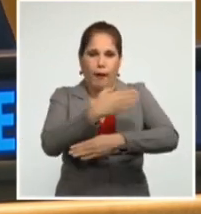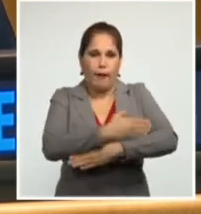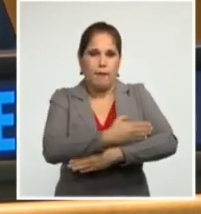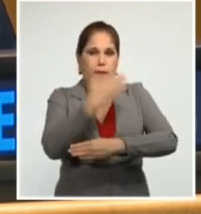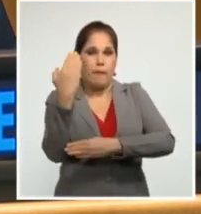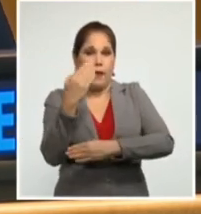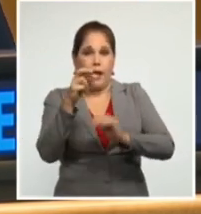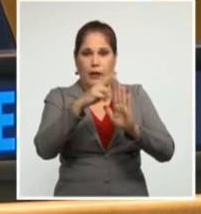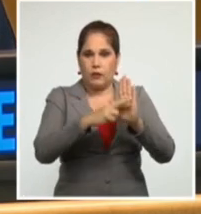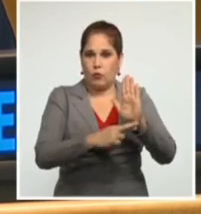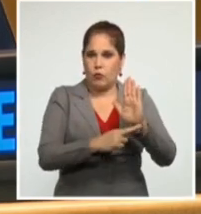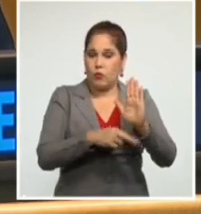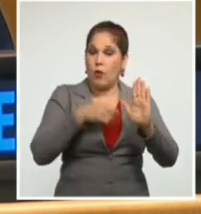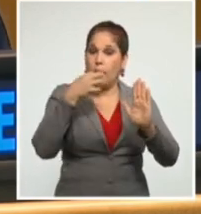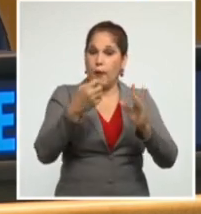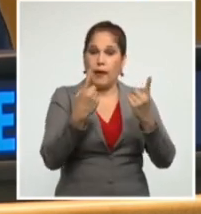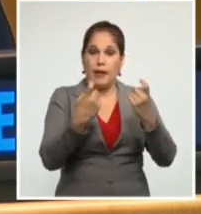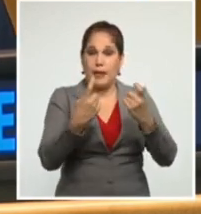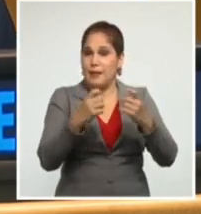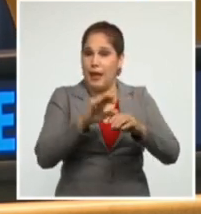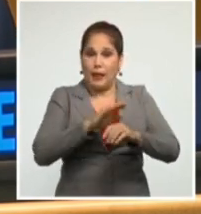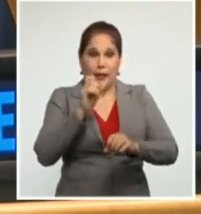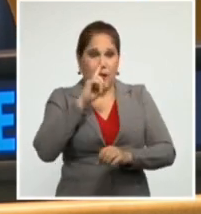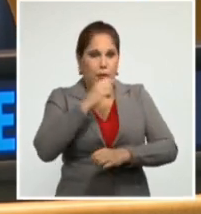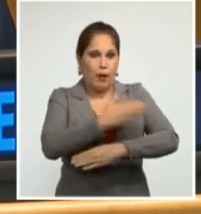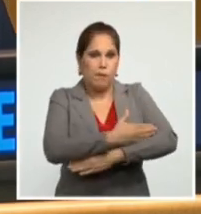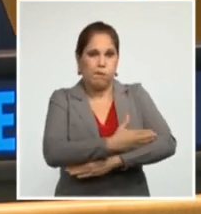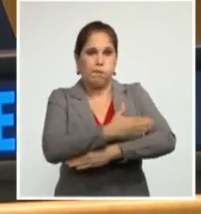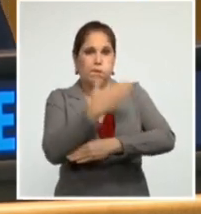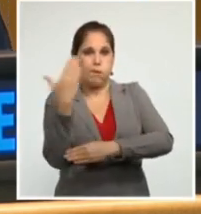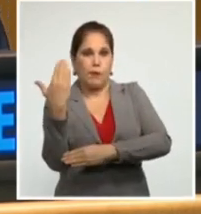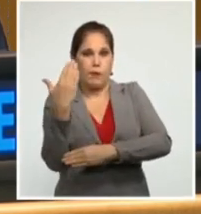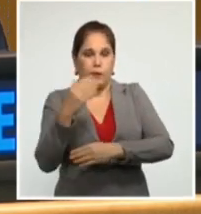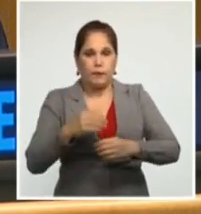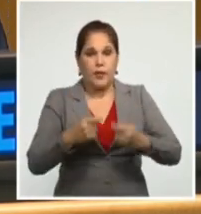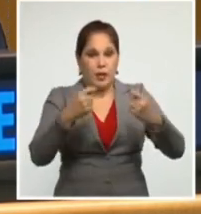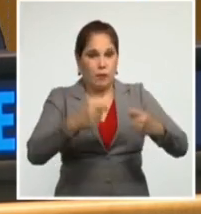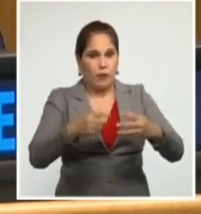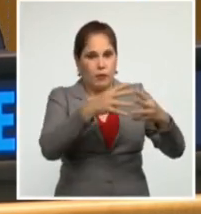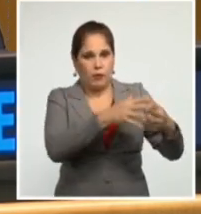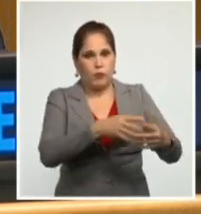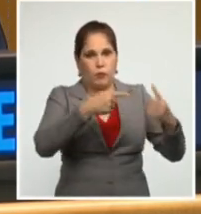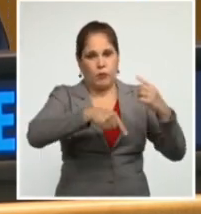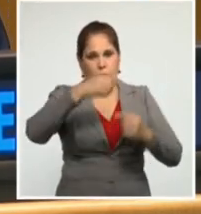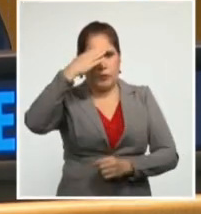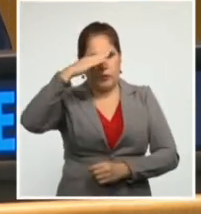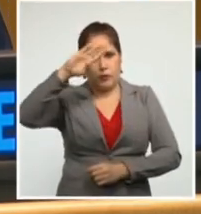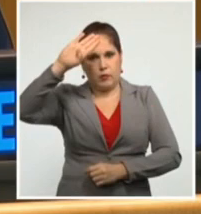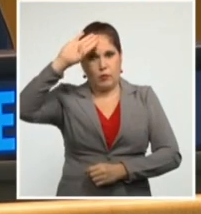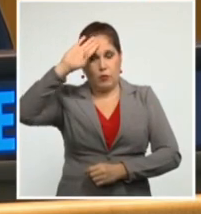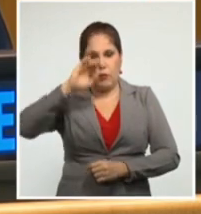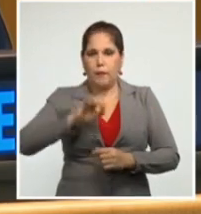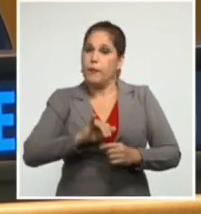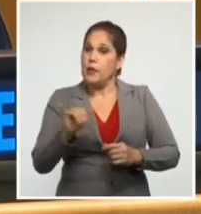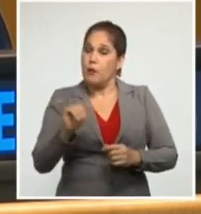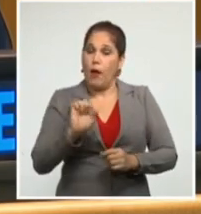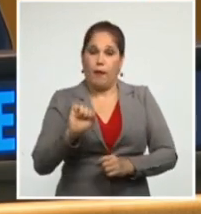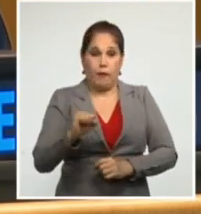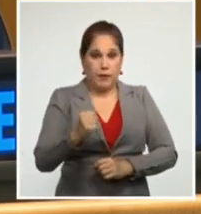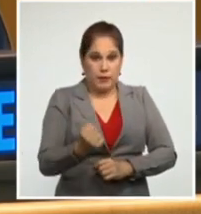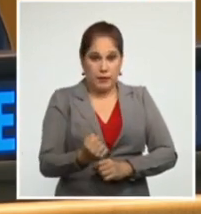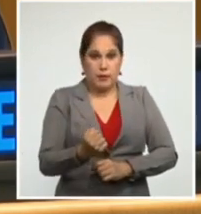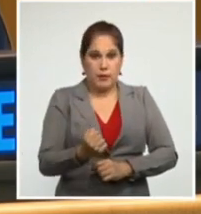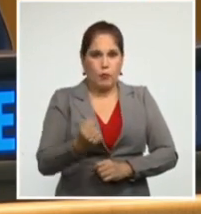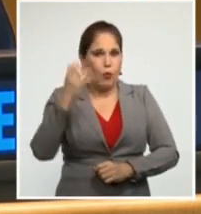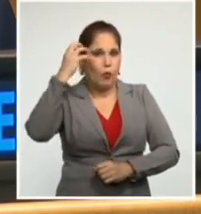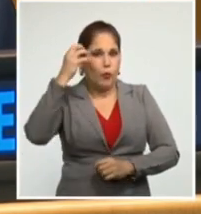que establece la necesidad de poner fin al embargo impuesto contra Cuba al tiempo que exigimos al gobierno de los